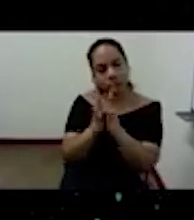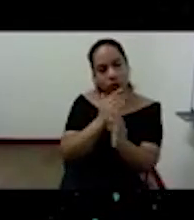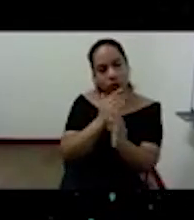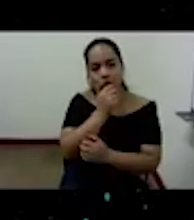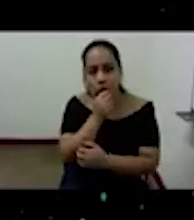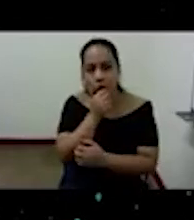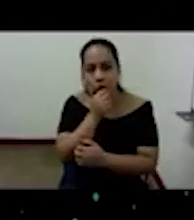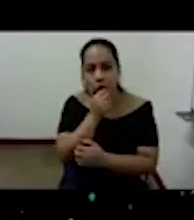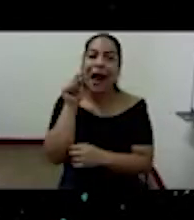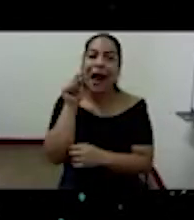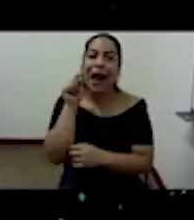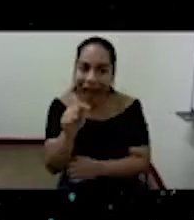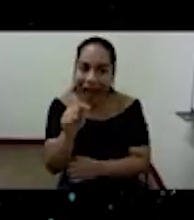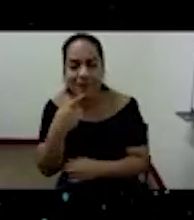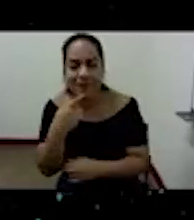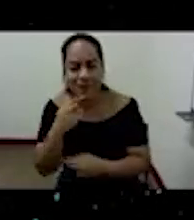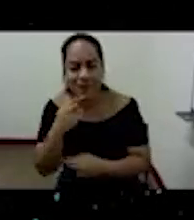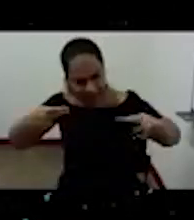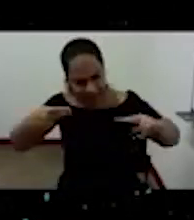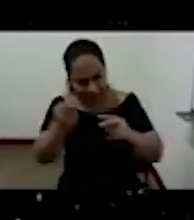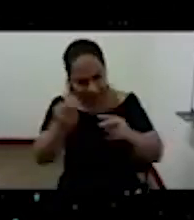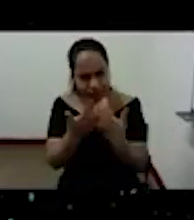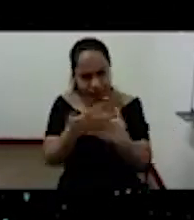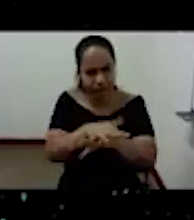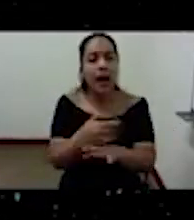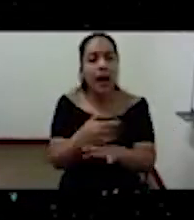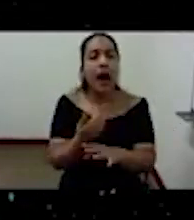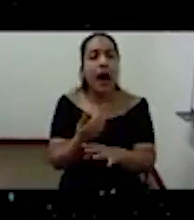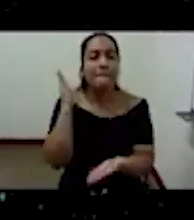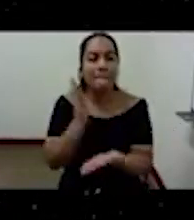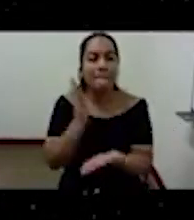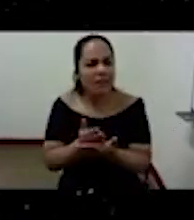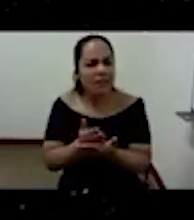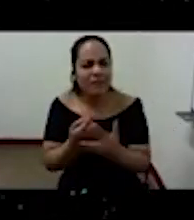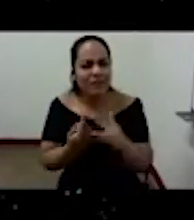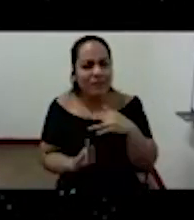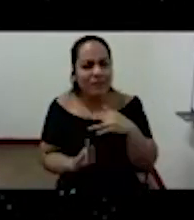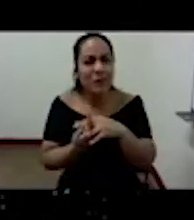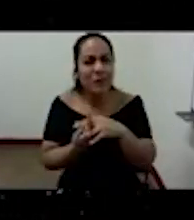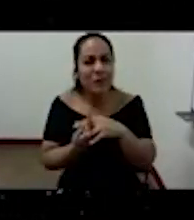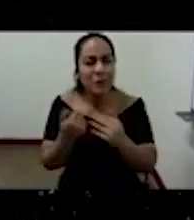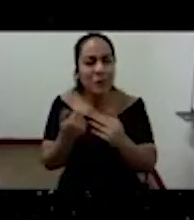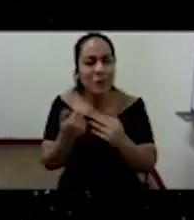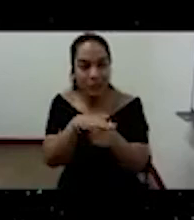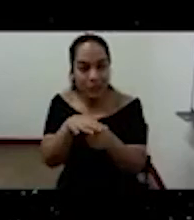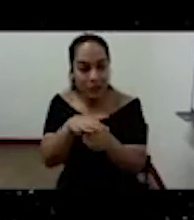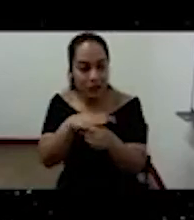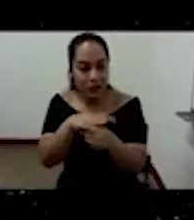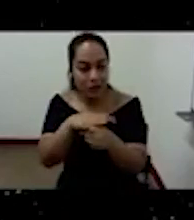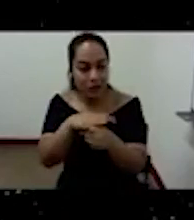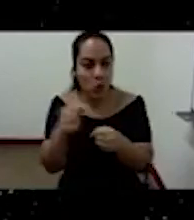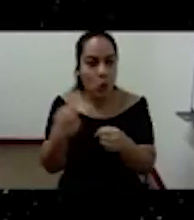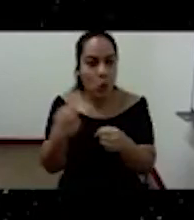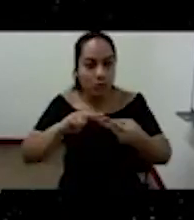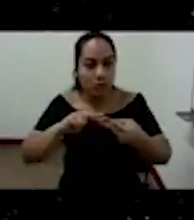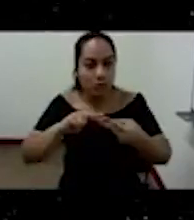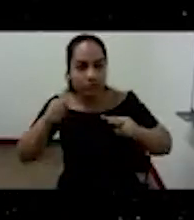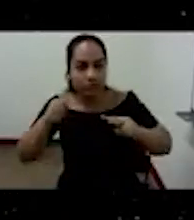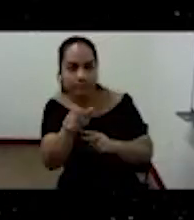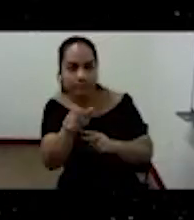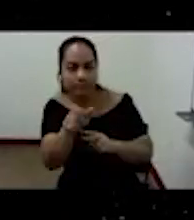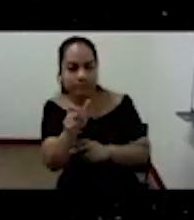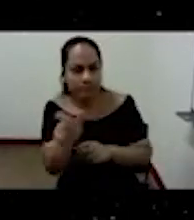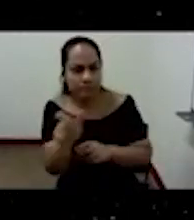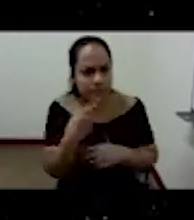convergencia ha creado una condición en que cada vez más nos estamos cuenta